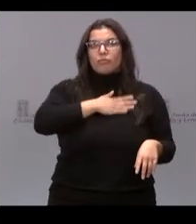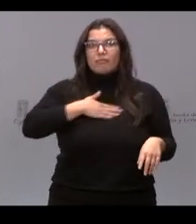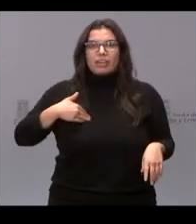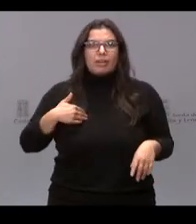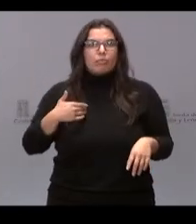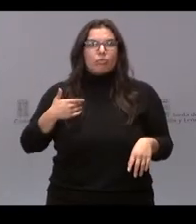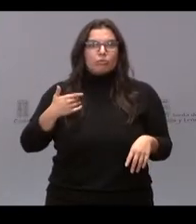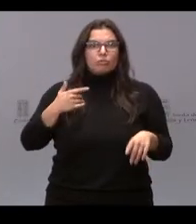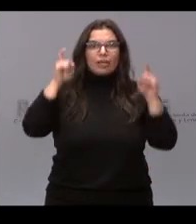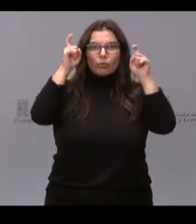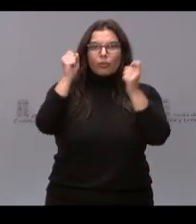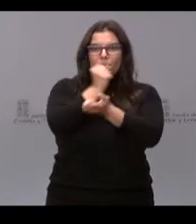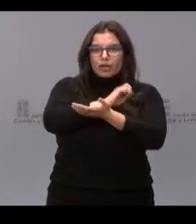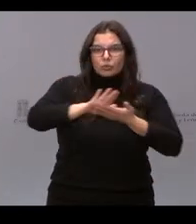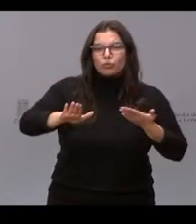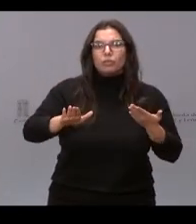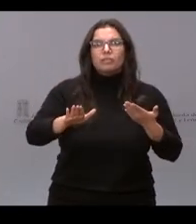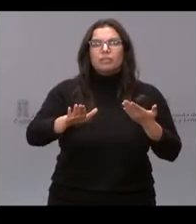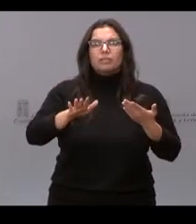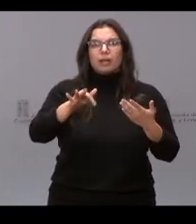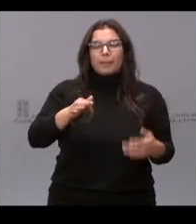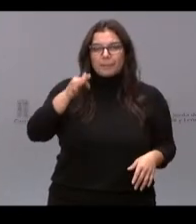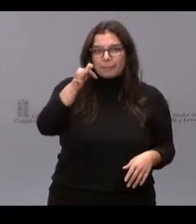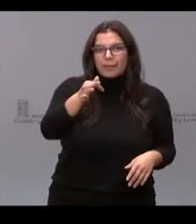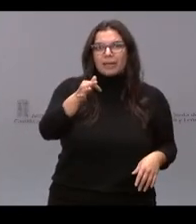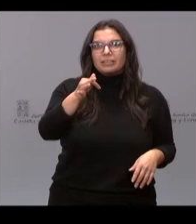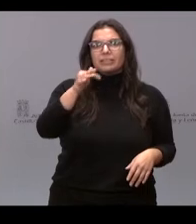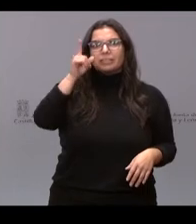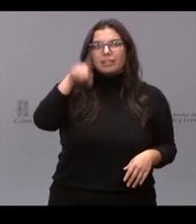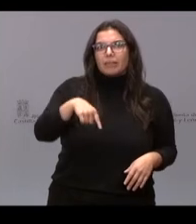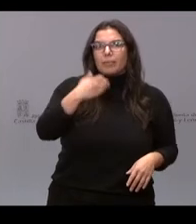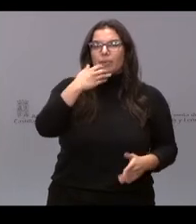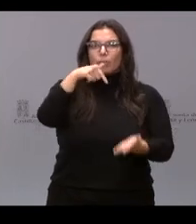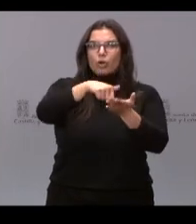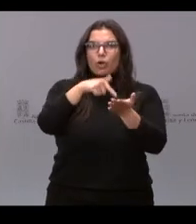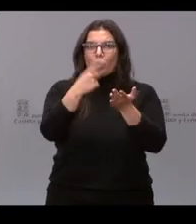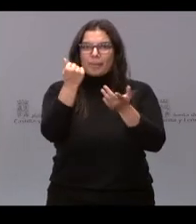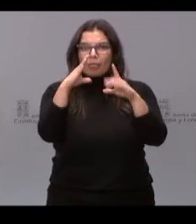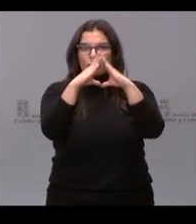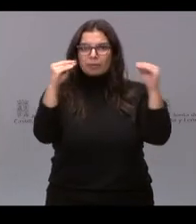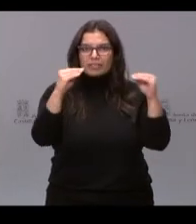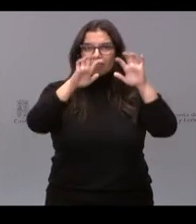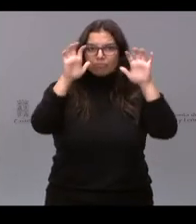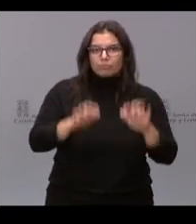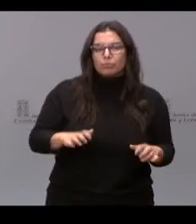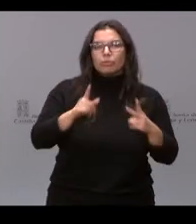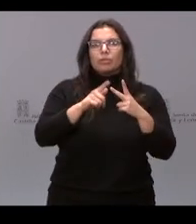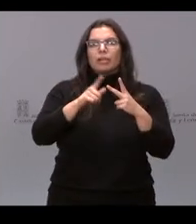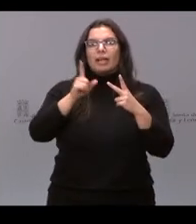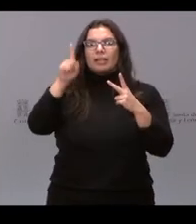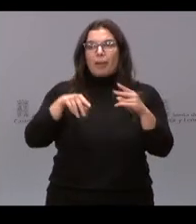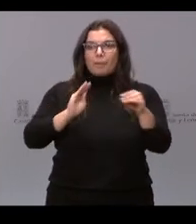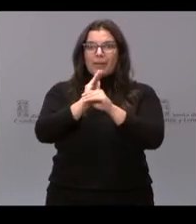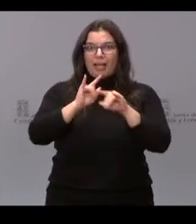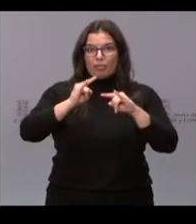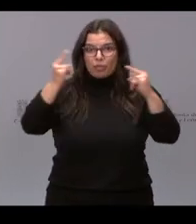haya educación gratuita, sino reducir las tasas universitarias, duplicar el número de becas,